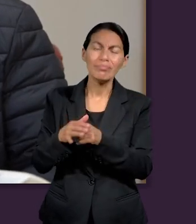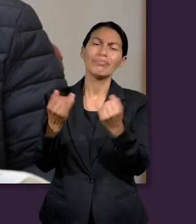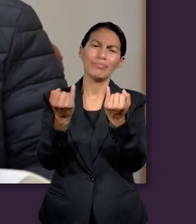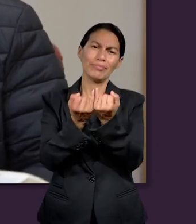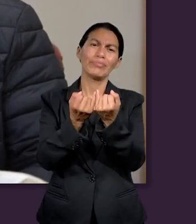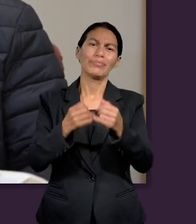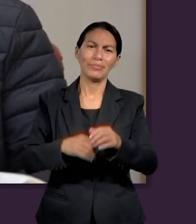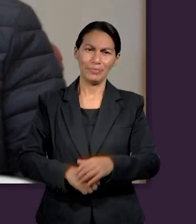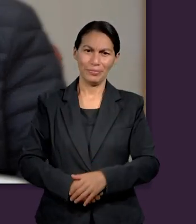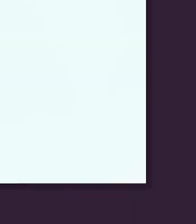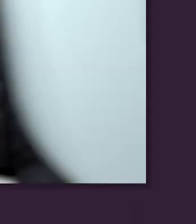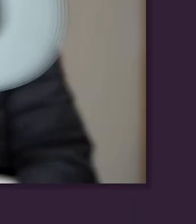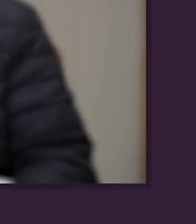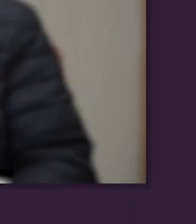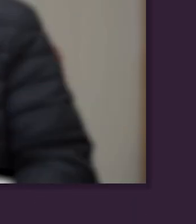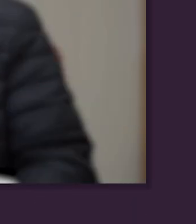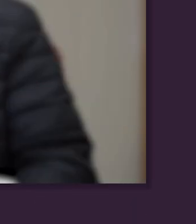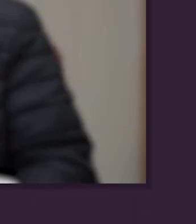necesidades también.